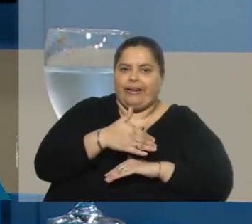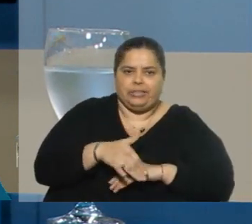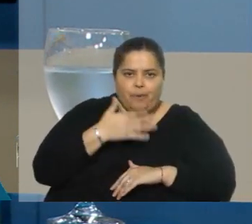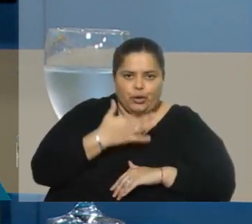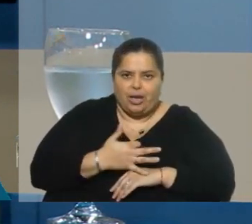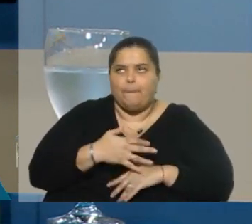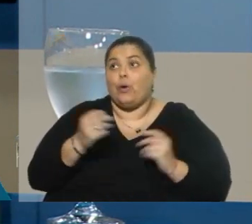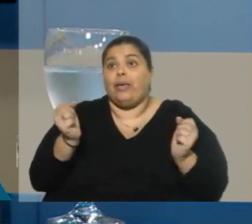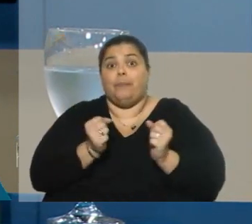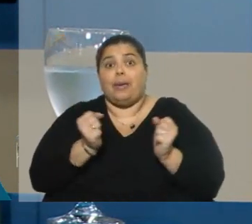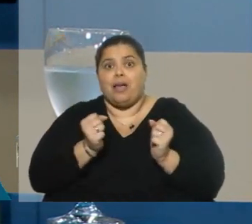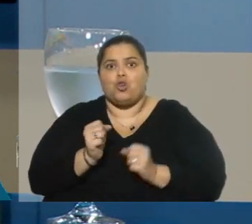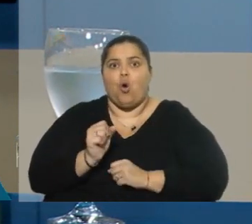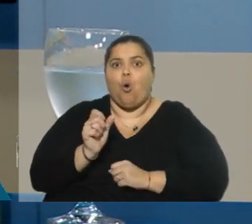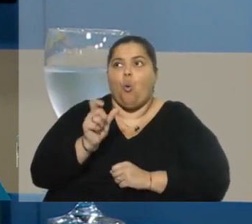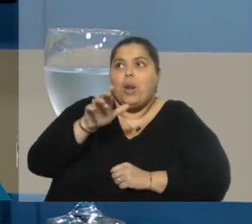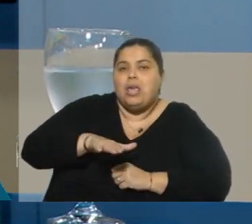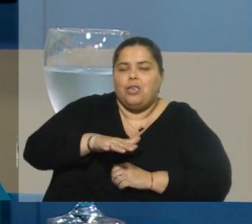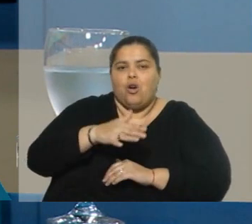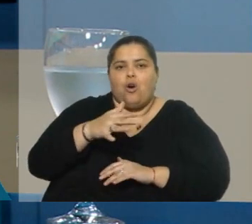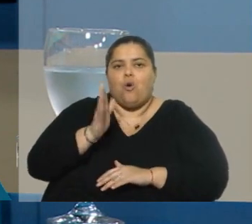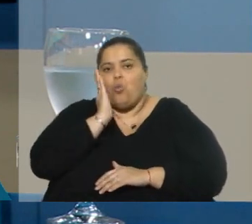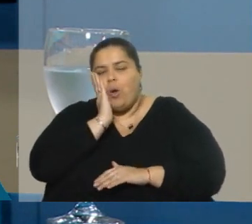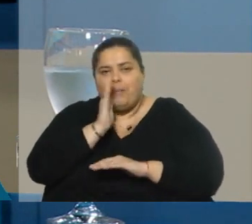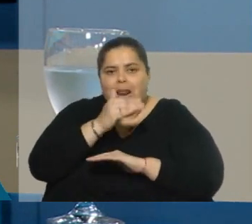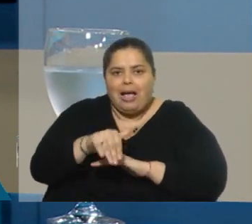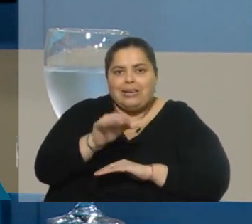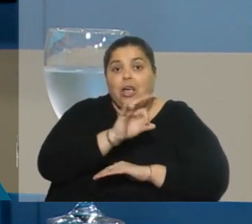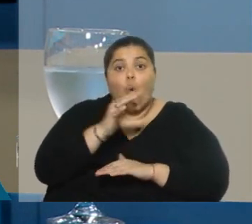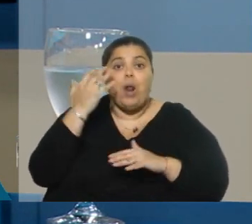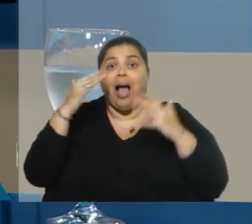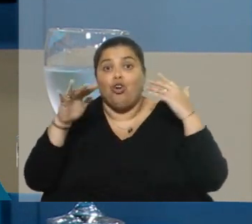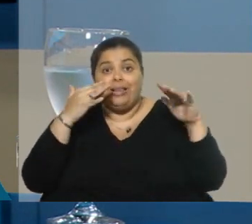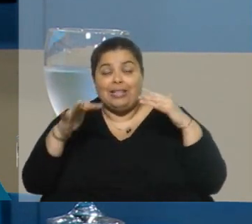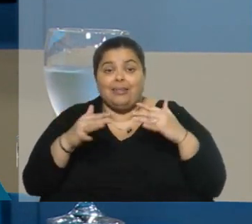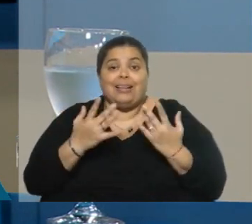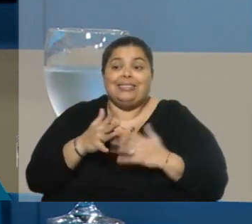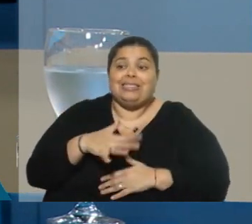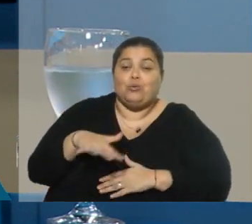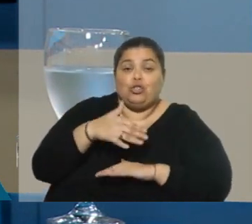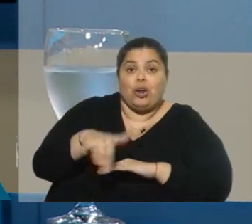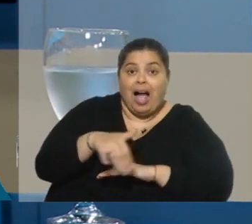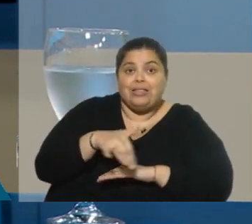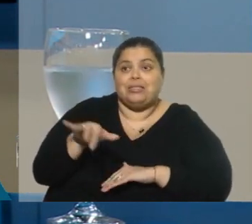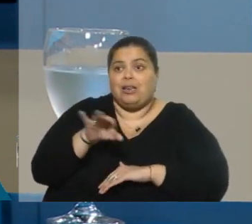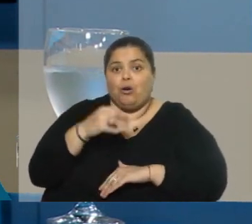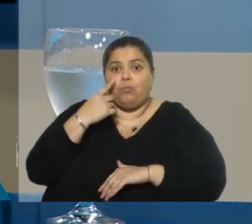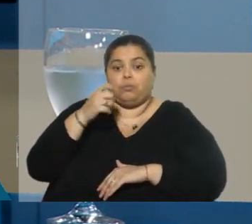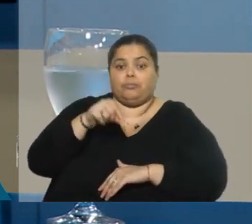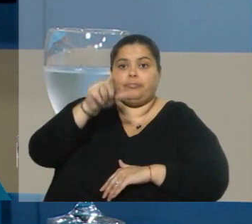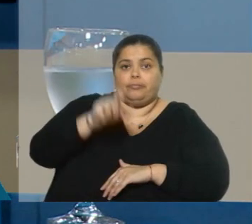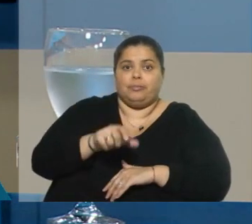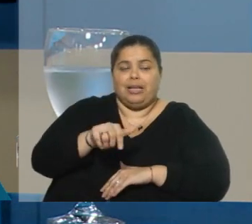en tiempos del invierno un niño por alguna circunstancia o adolescente esté en situación de calle o se detecte su presencia en la calle.